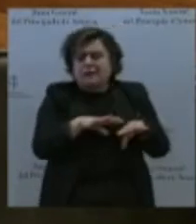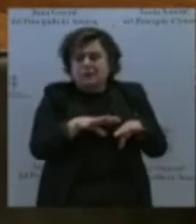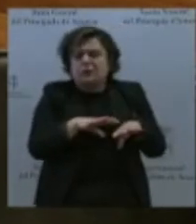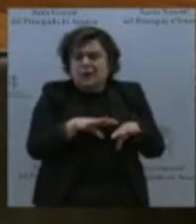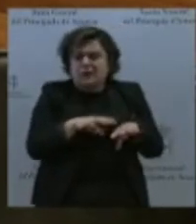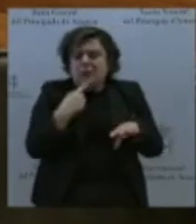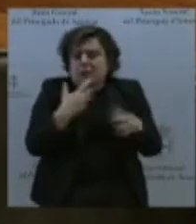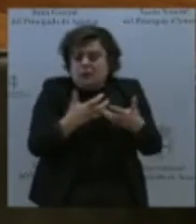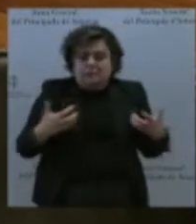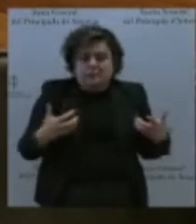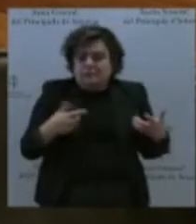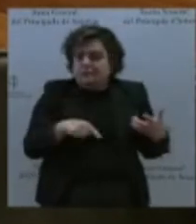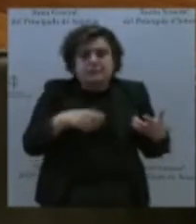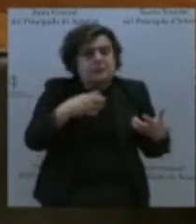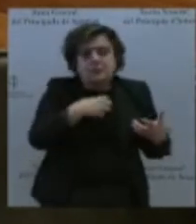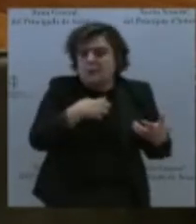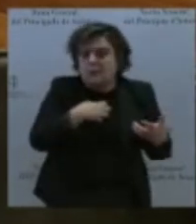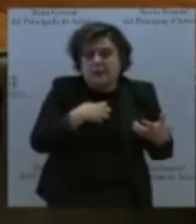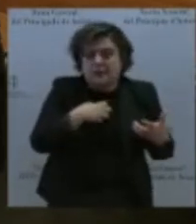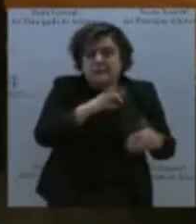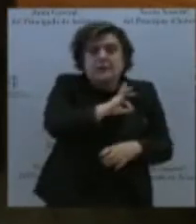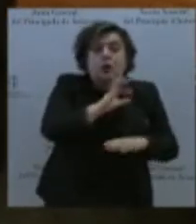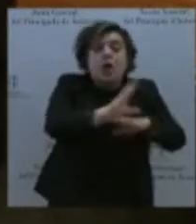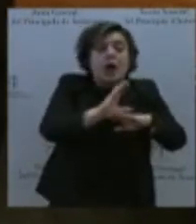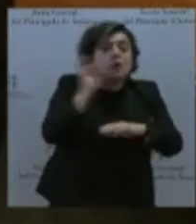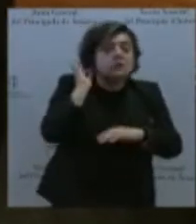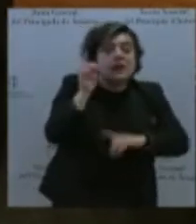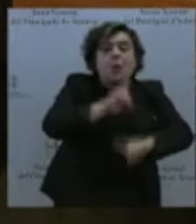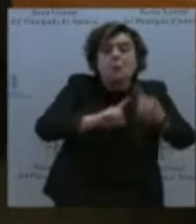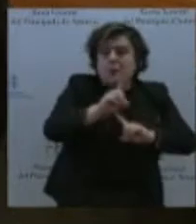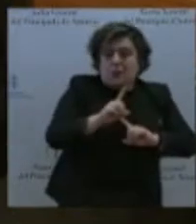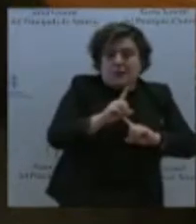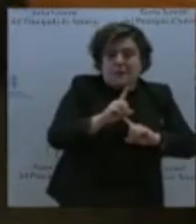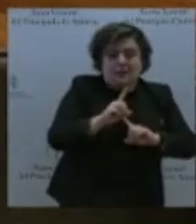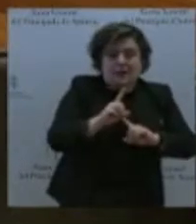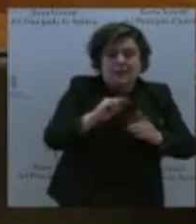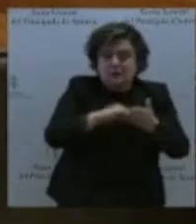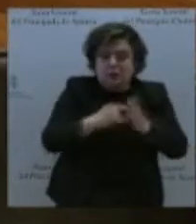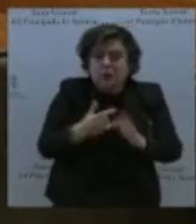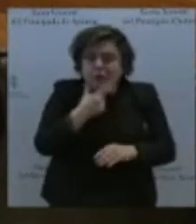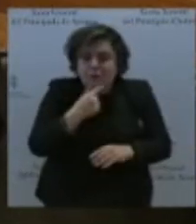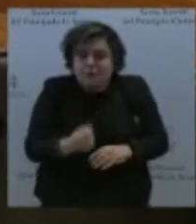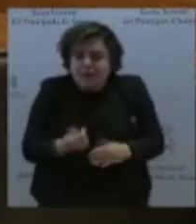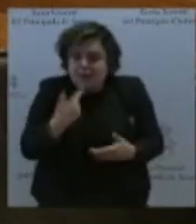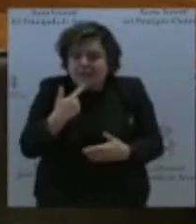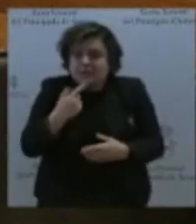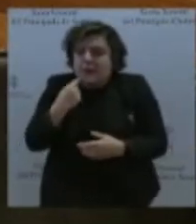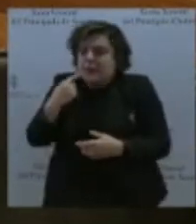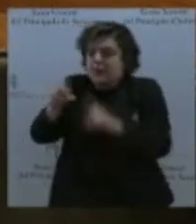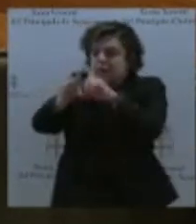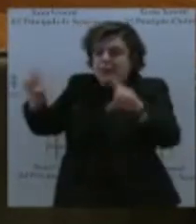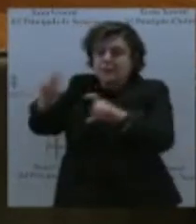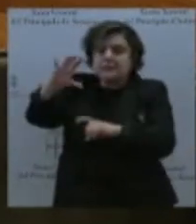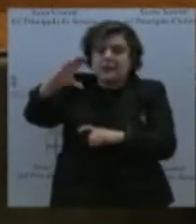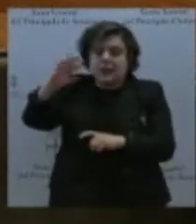consejera, un problema como este de fácil solución, porque es decir, la Consorcio de Transportes, efectivamente, hay usuarios y usuarias para